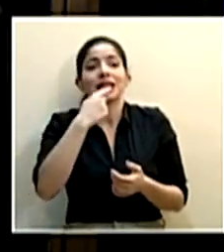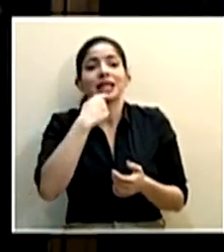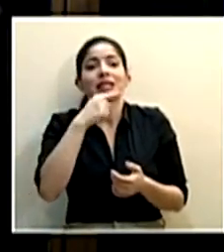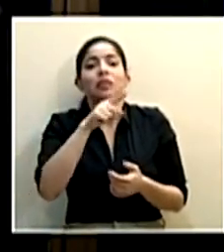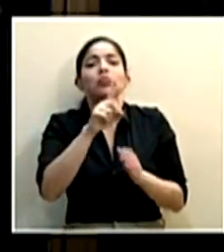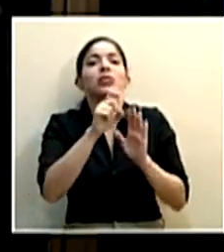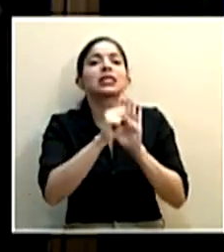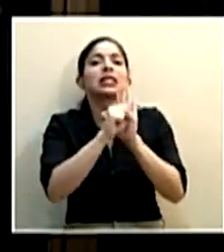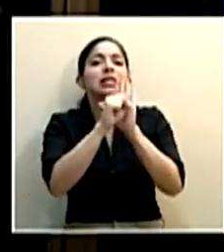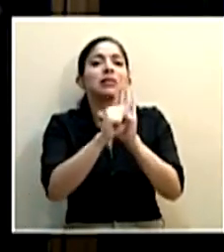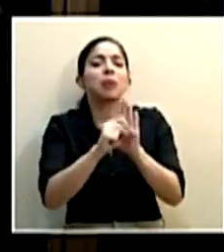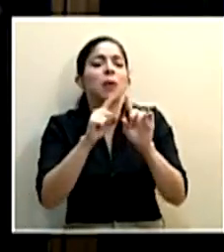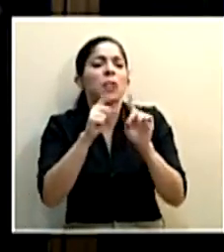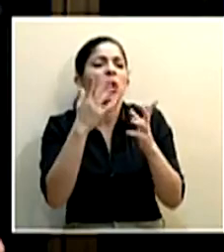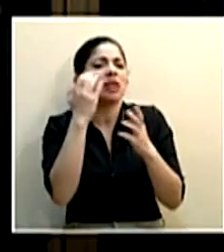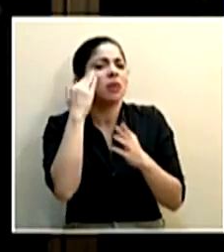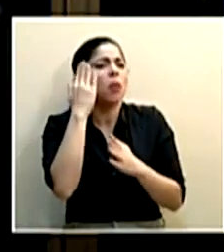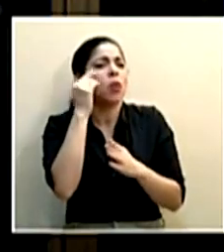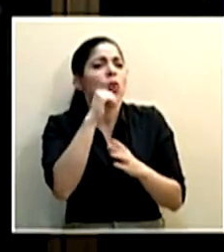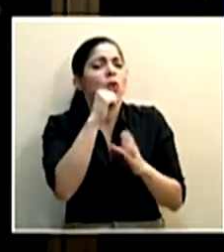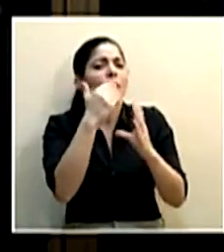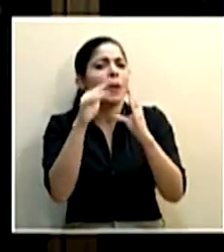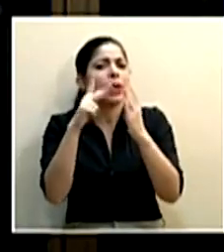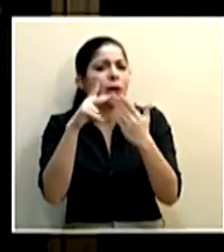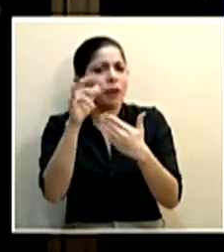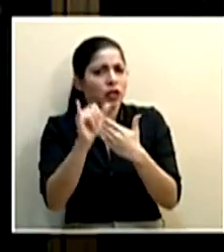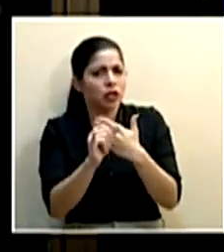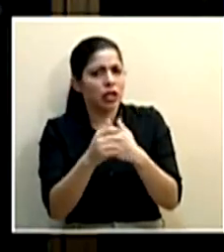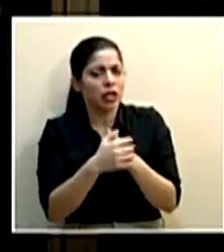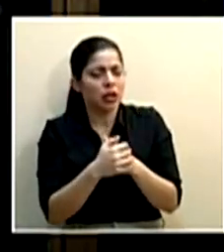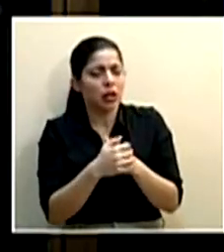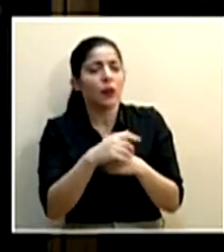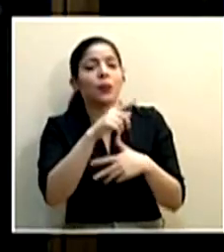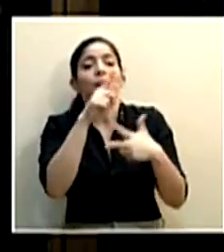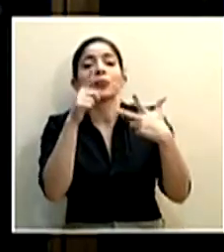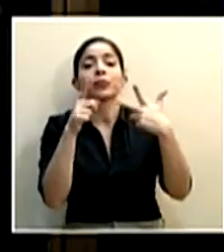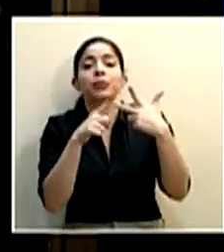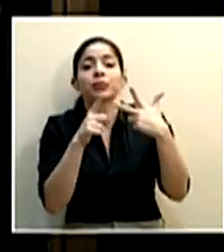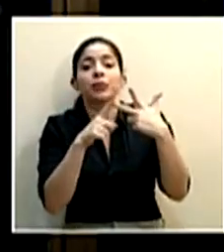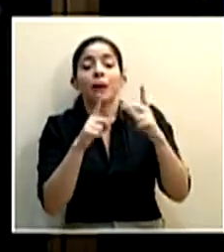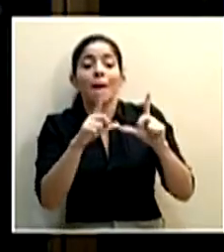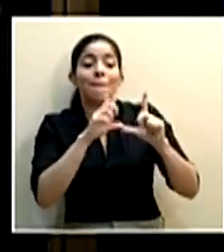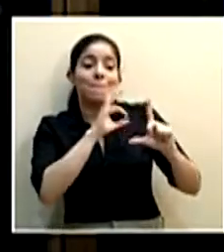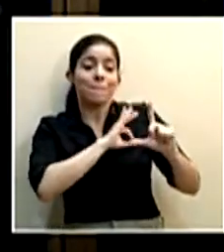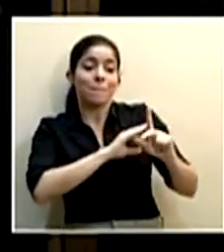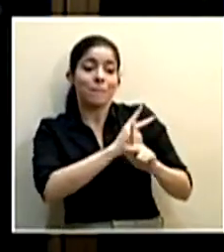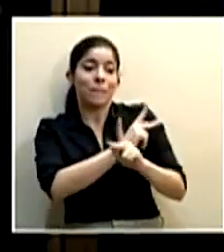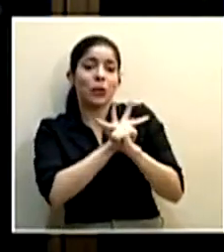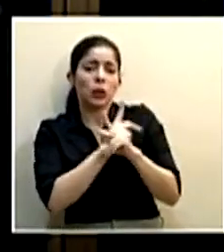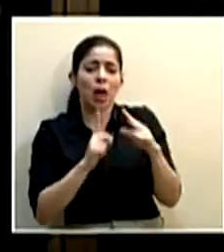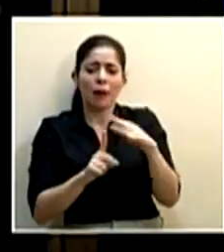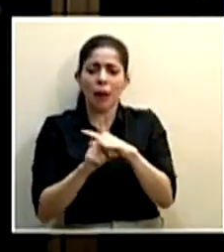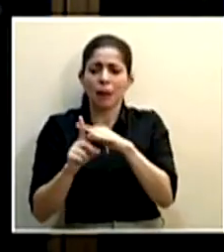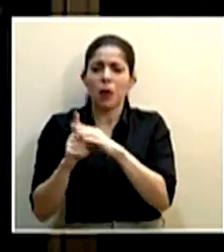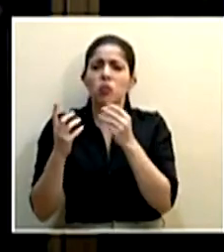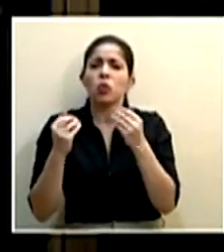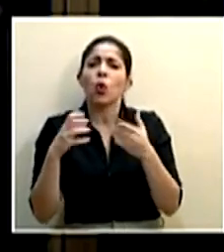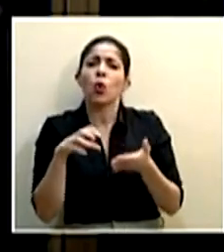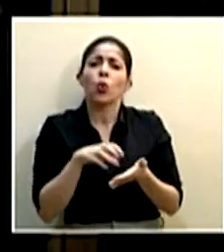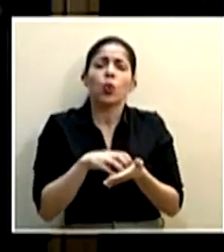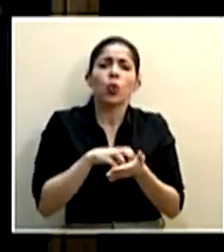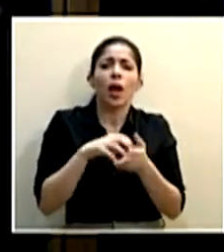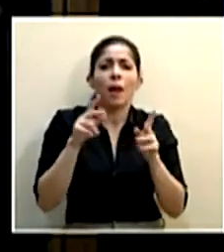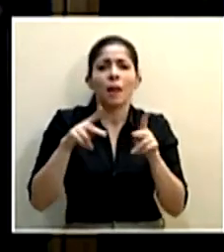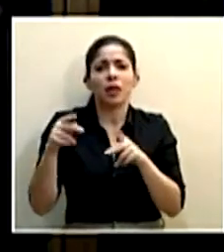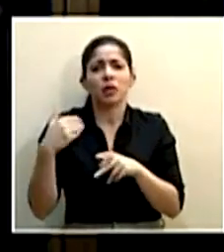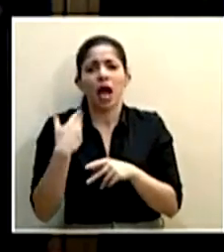simbólico, pero queremos saber por qué nos envió ese proyecto. También con respecto al bono proteger han surgido muchas dudas en la población,